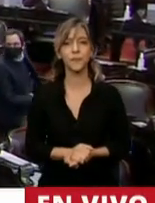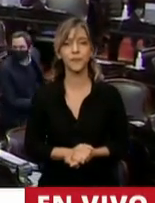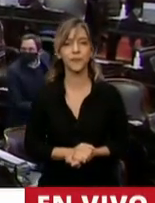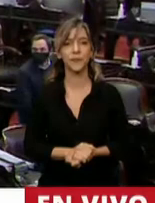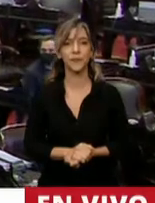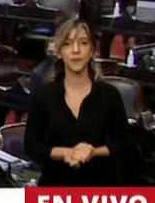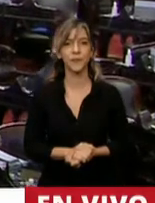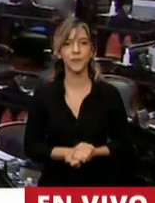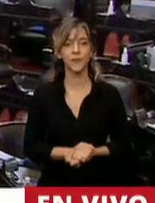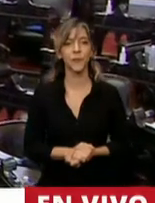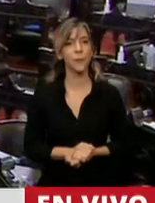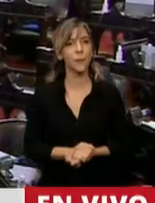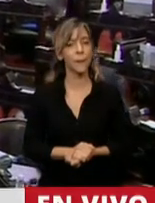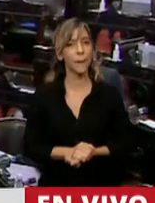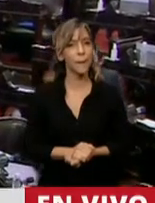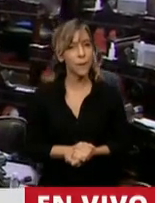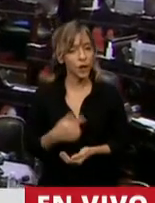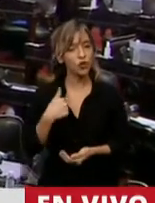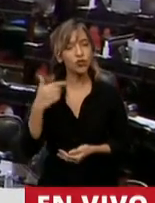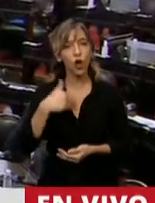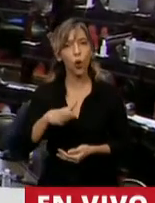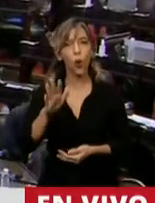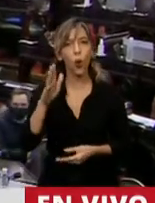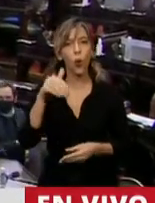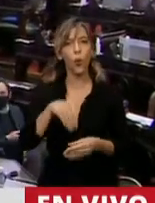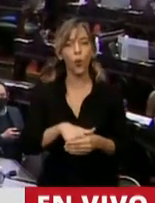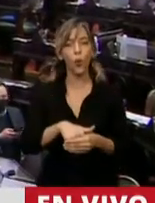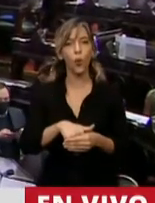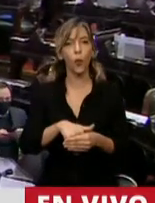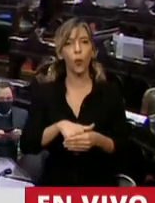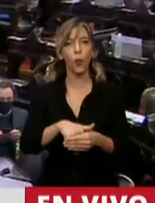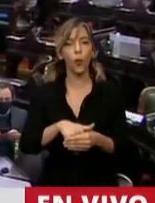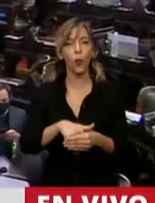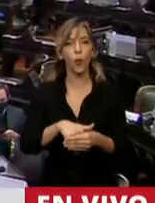Para adelantar mi voto...